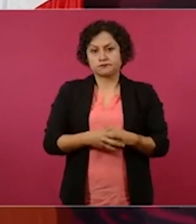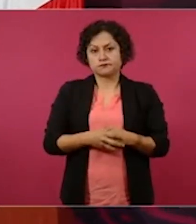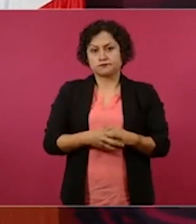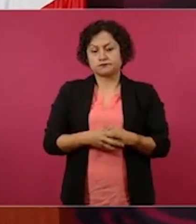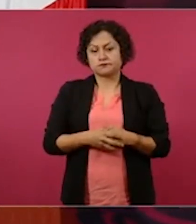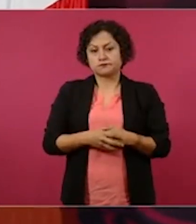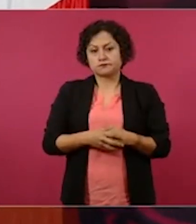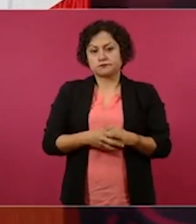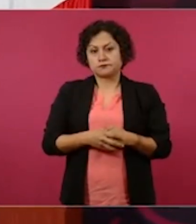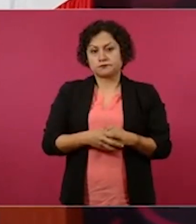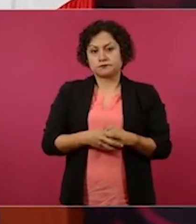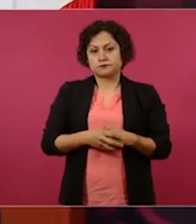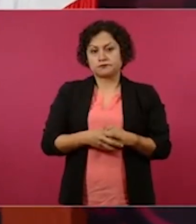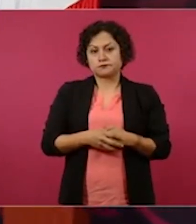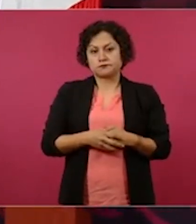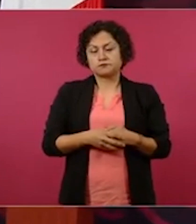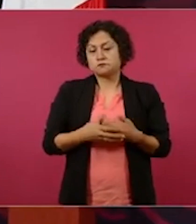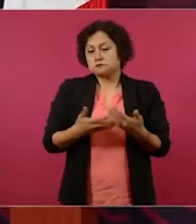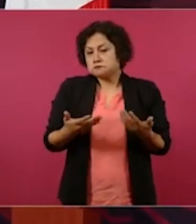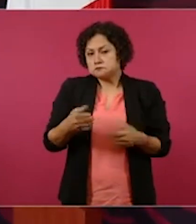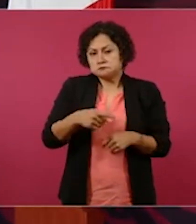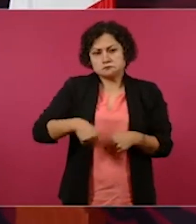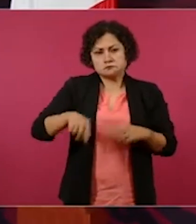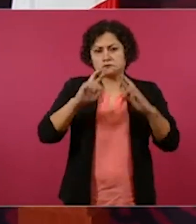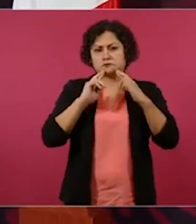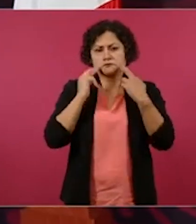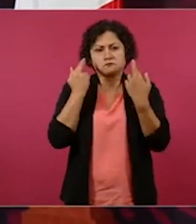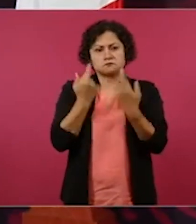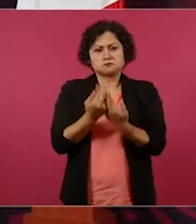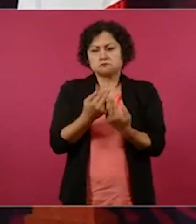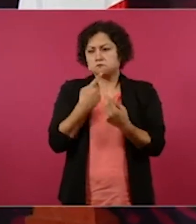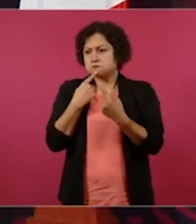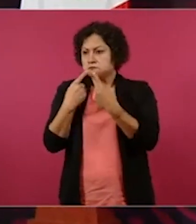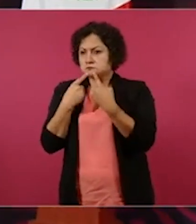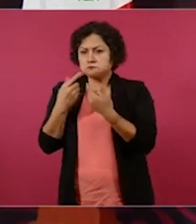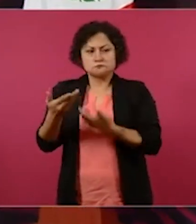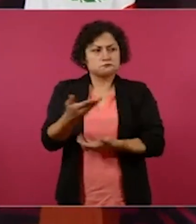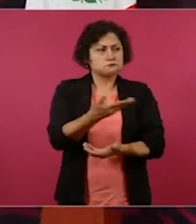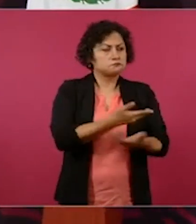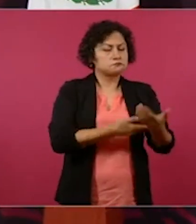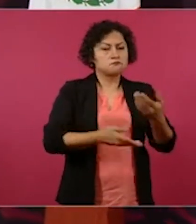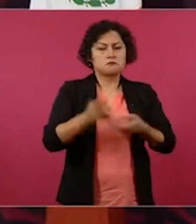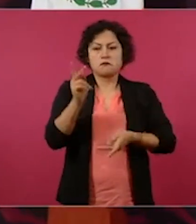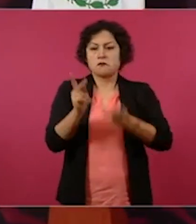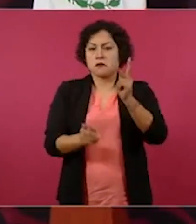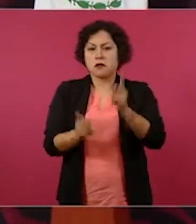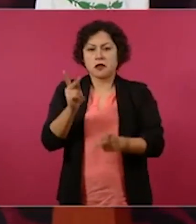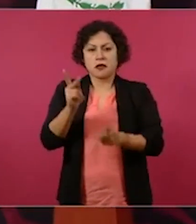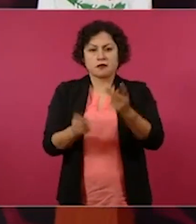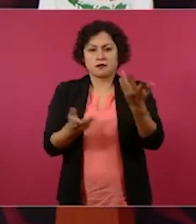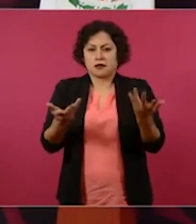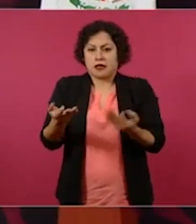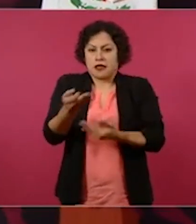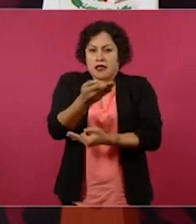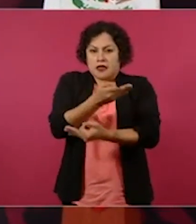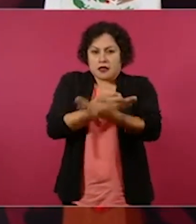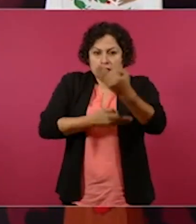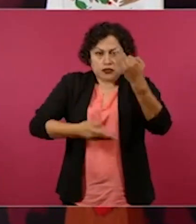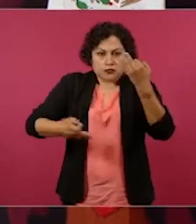una muy buena conversación, una buena plática de todos, no faltó nadie,